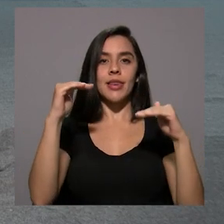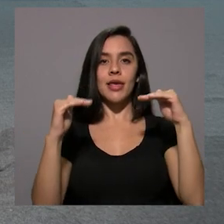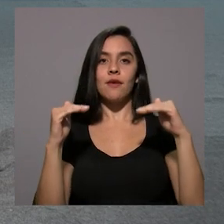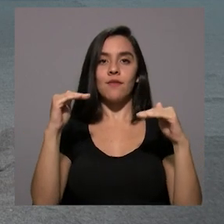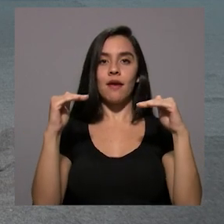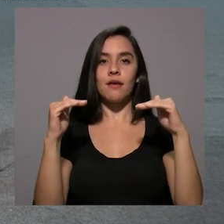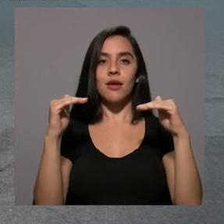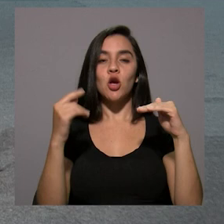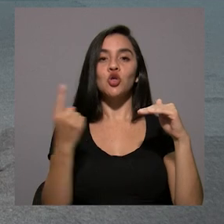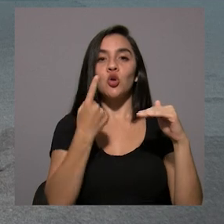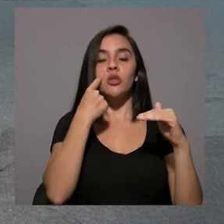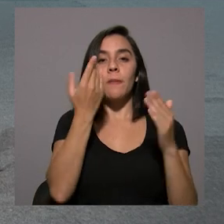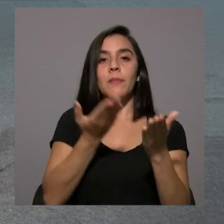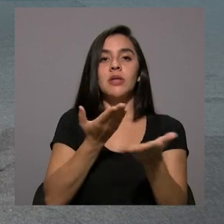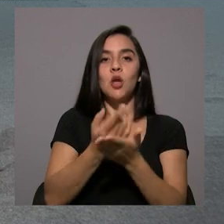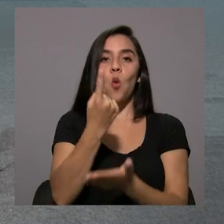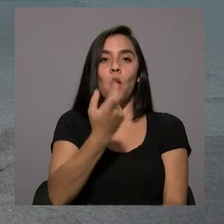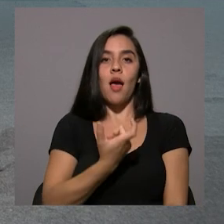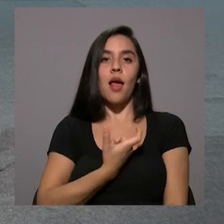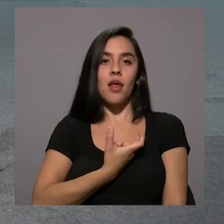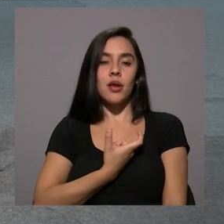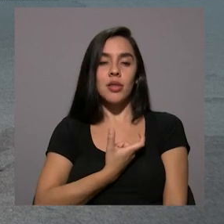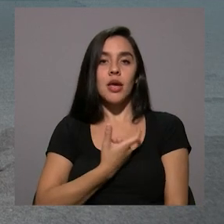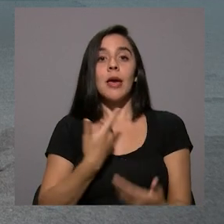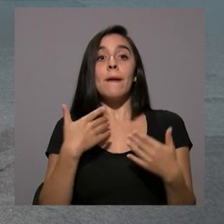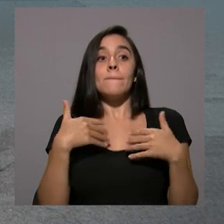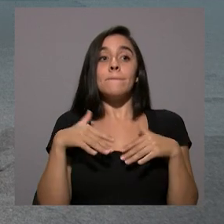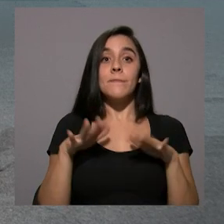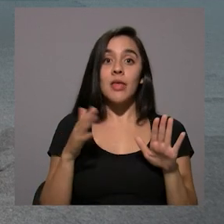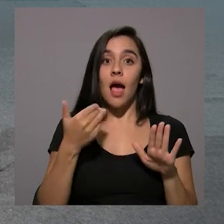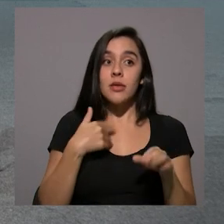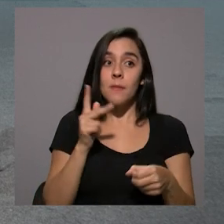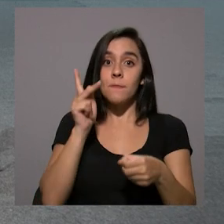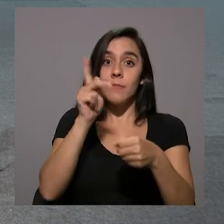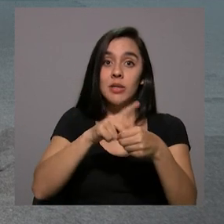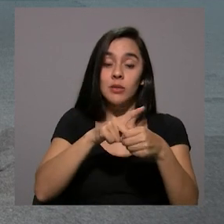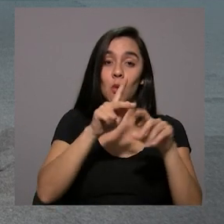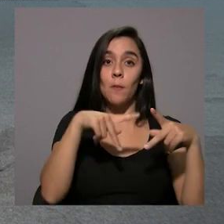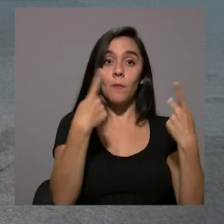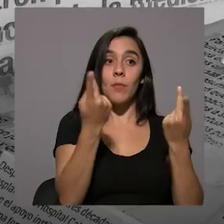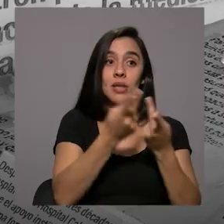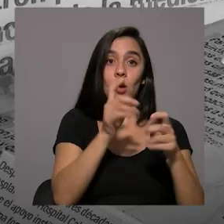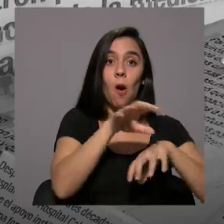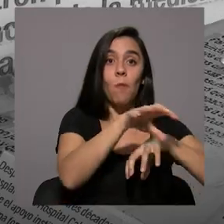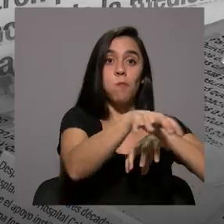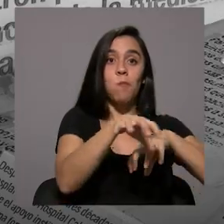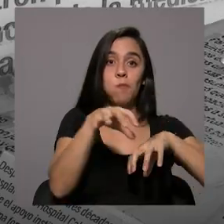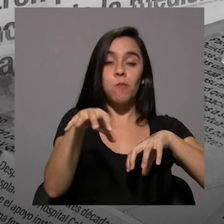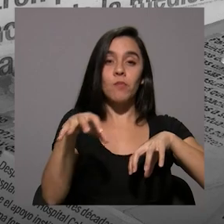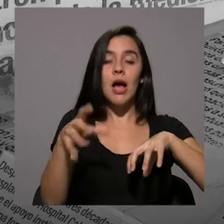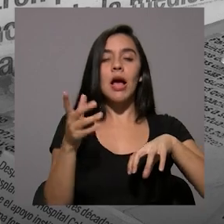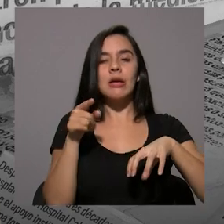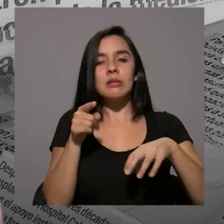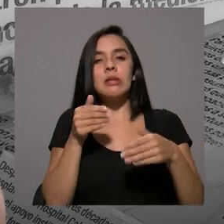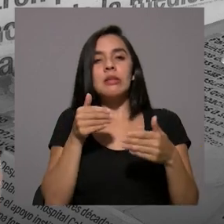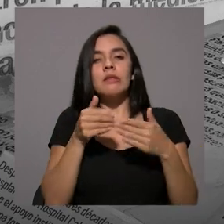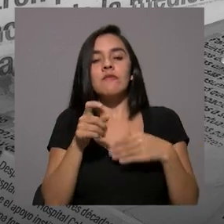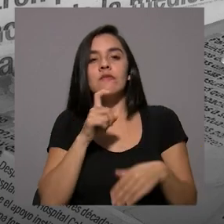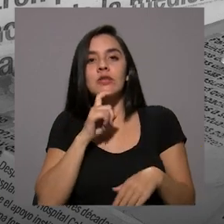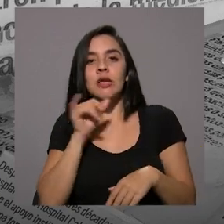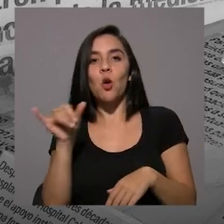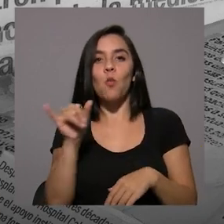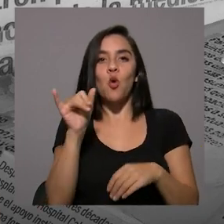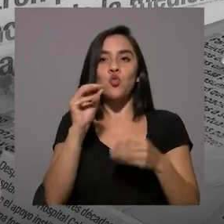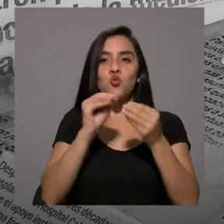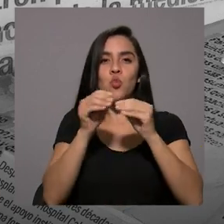presentan una alcaldía. Entonces, en el tanto y cuanto haya participación de partidos cantonales, va a ser más difícil que alcancemos ese número